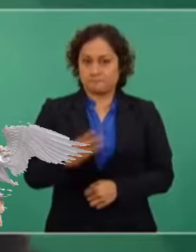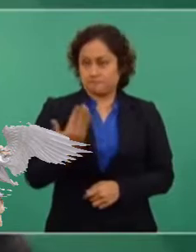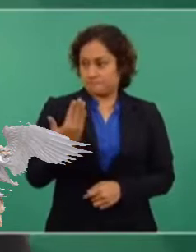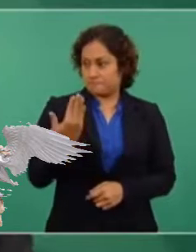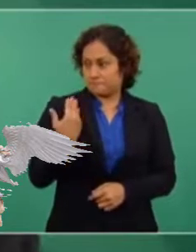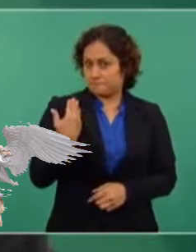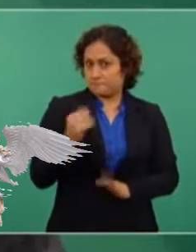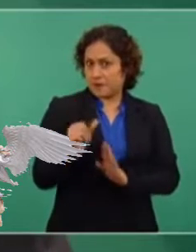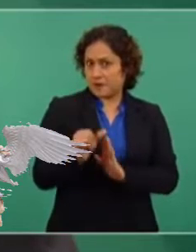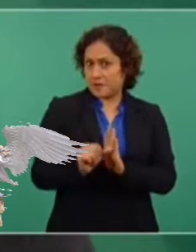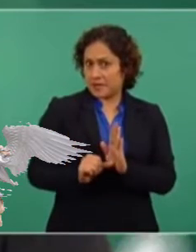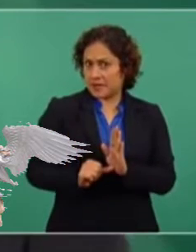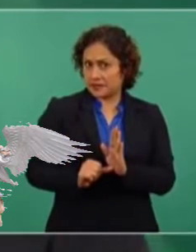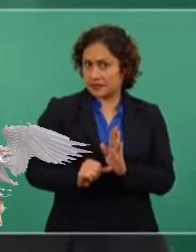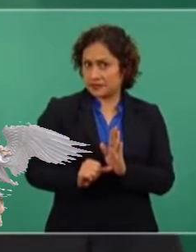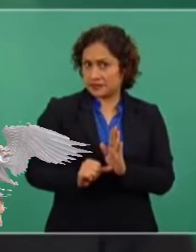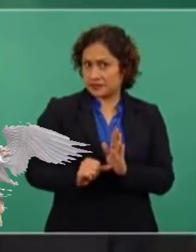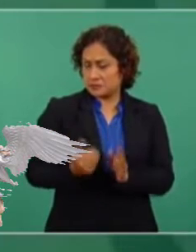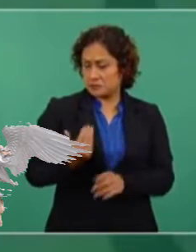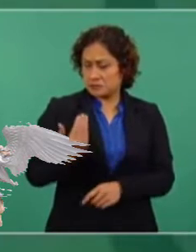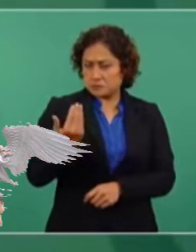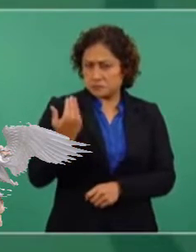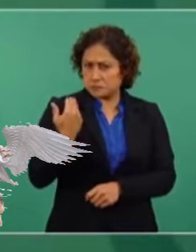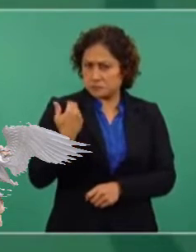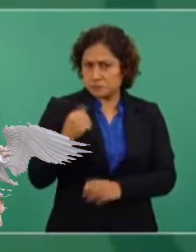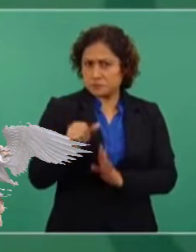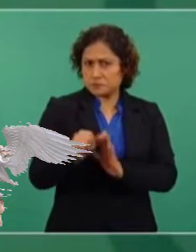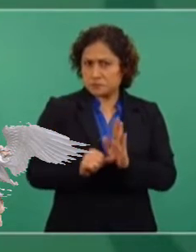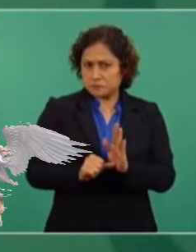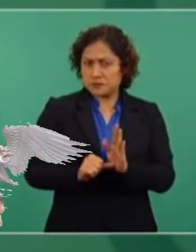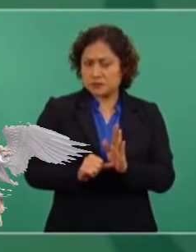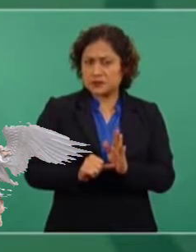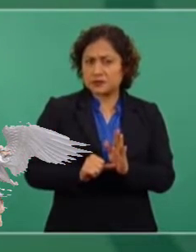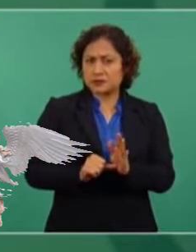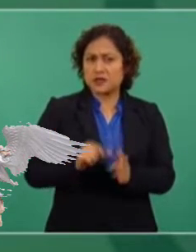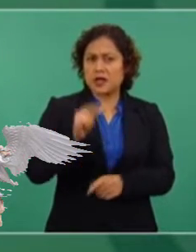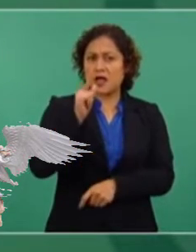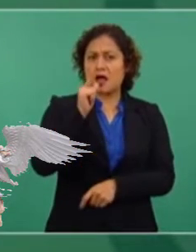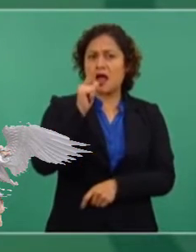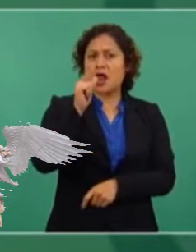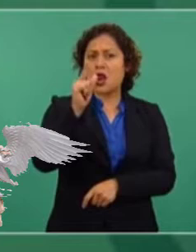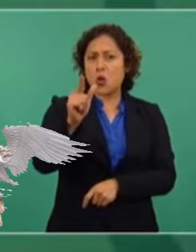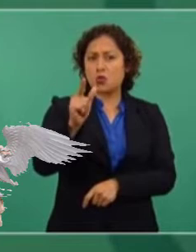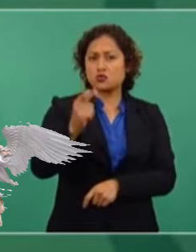se ha incrementado el precio de la luz 30 por ciento.